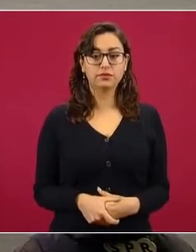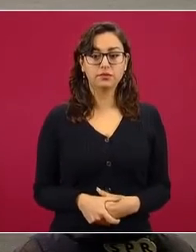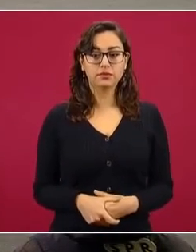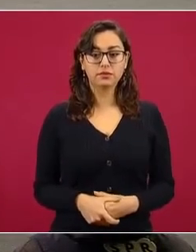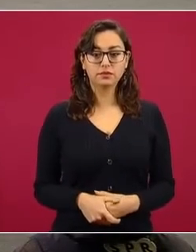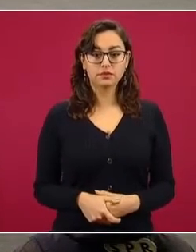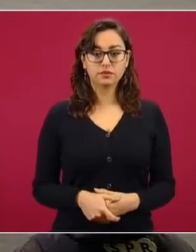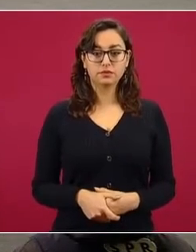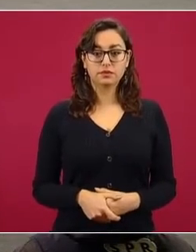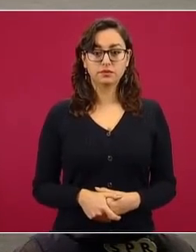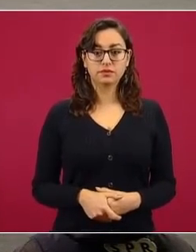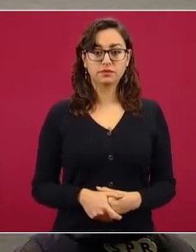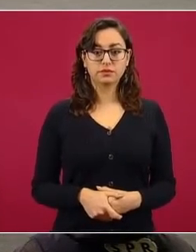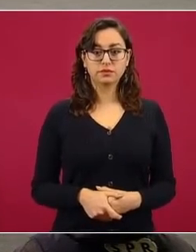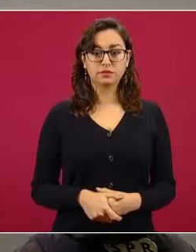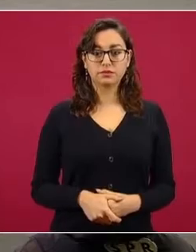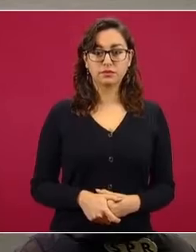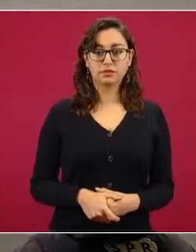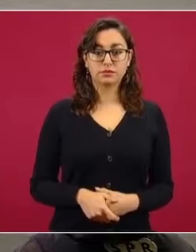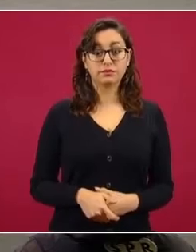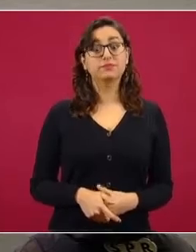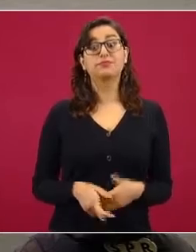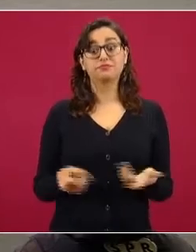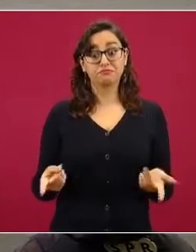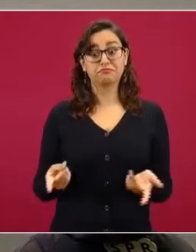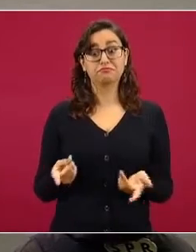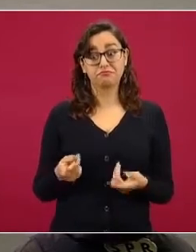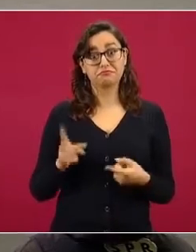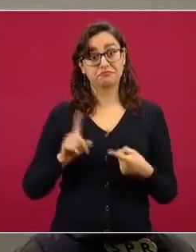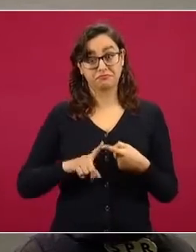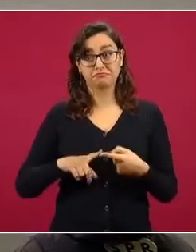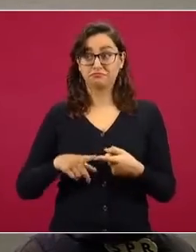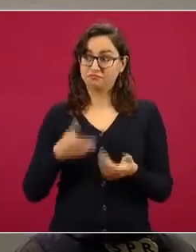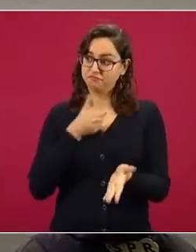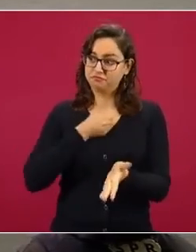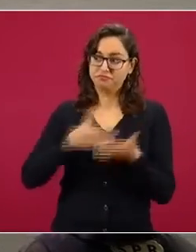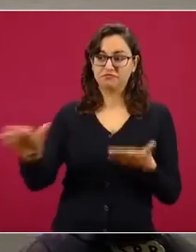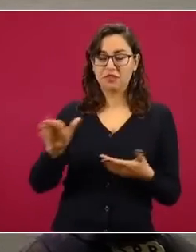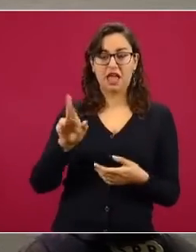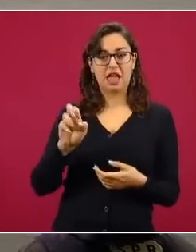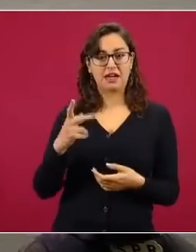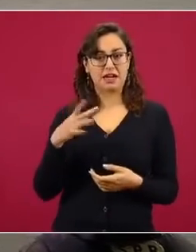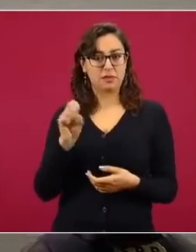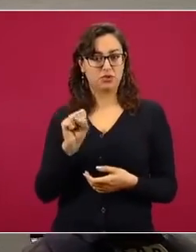no les gustó lo de Repsol ni de lo de Iberdrola